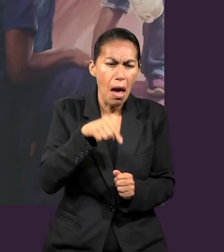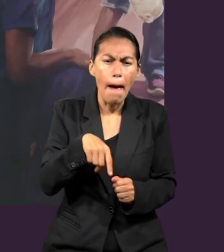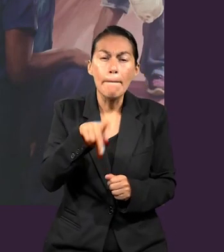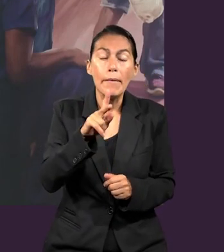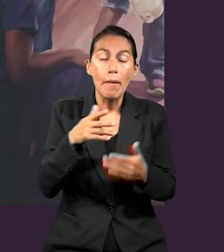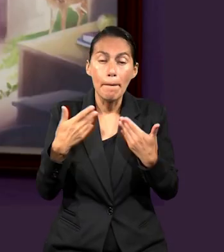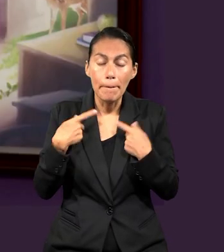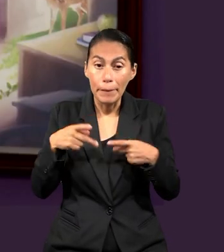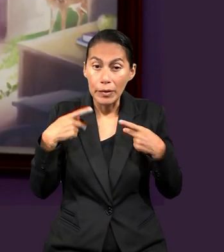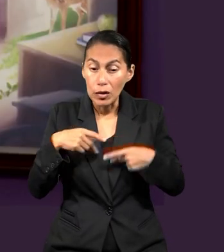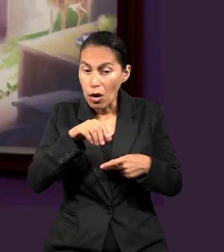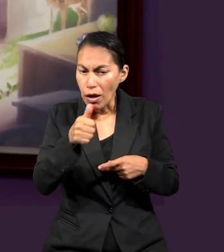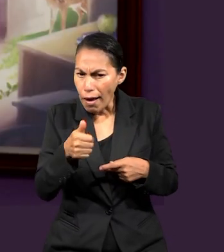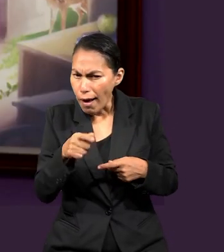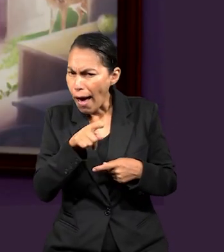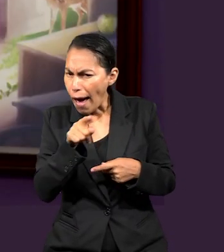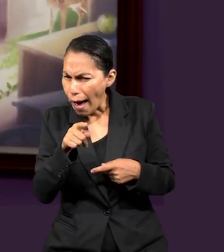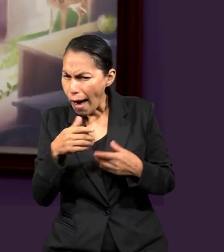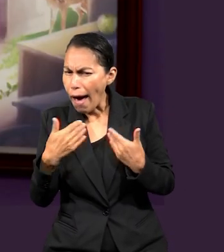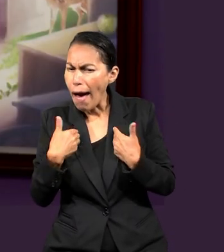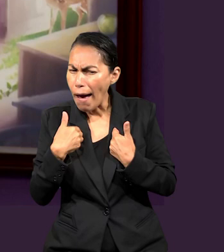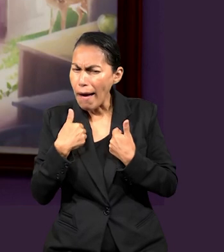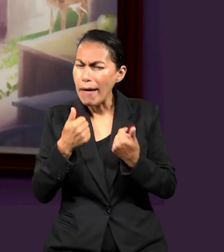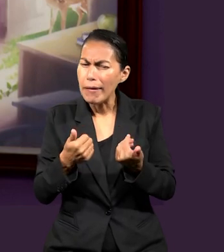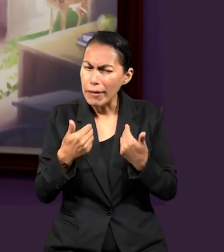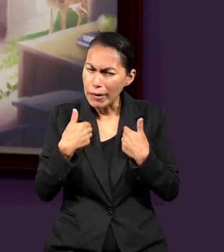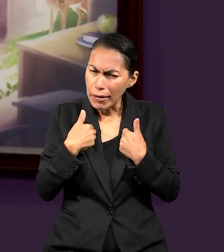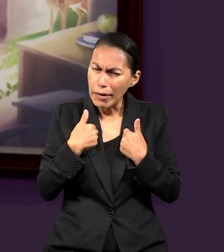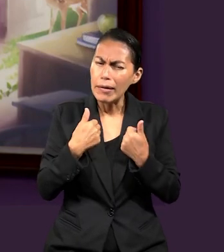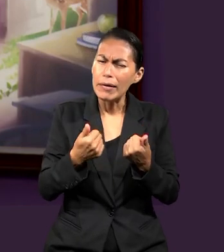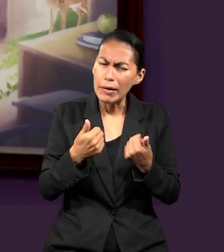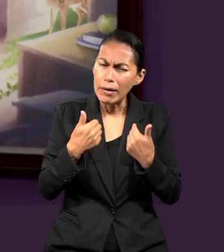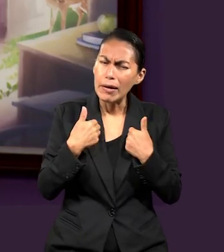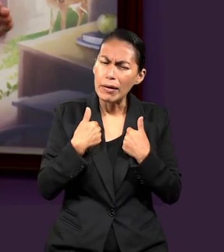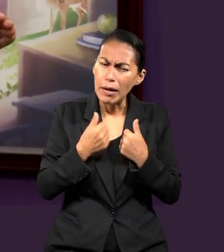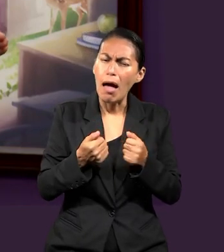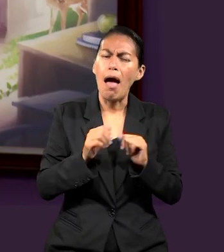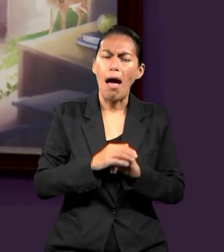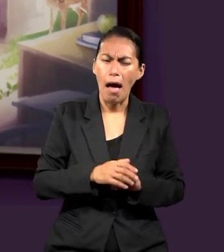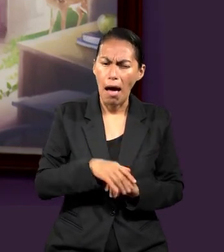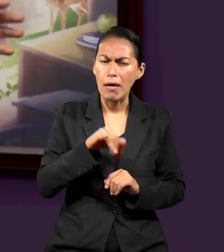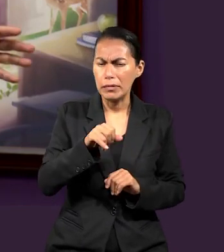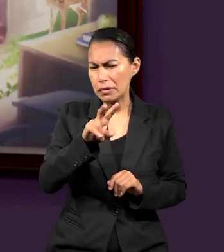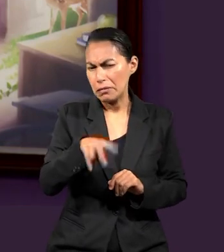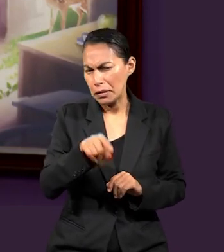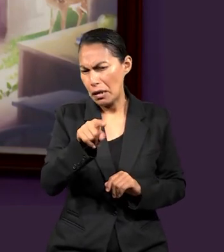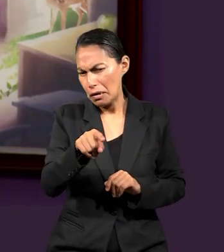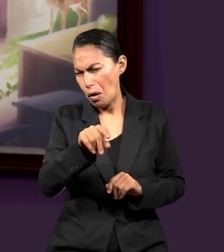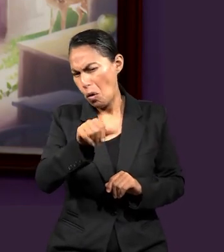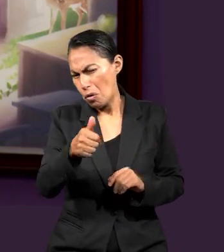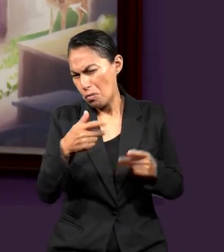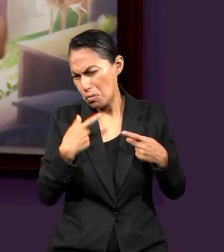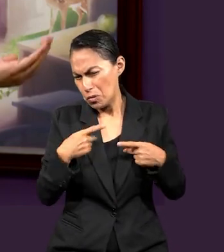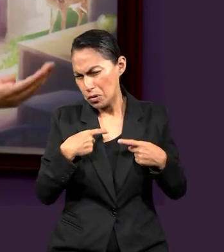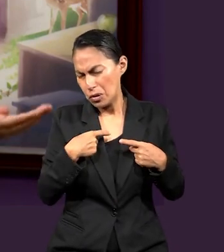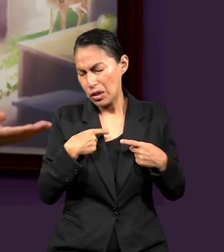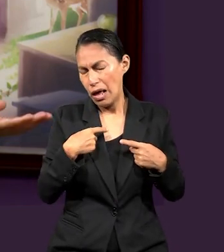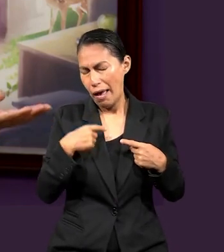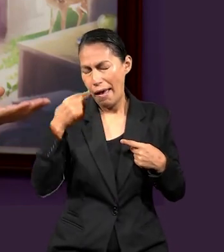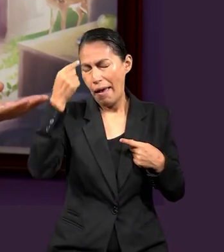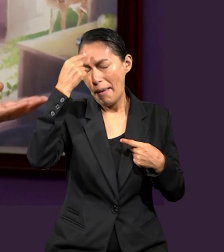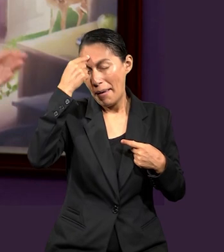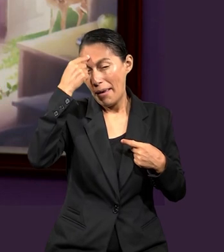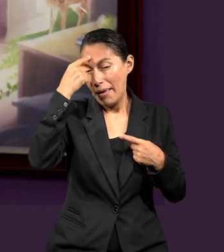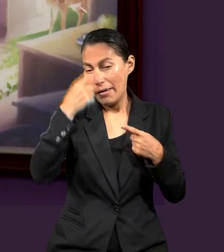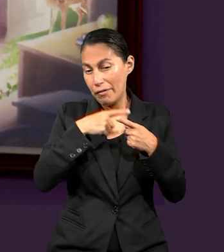hay otros que, digamos que aún en su mismo lugar, se limitan de viajar a ver el mundo desde la perspectiva de ese que tienen a